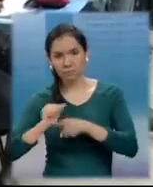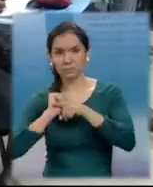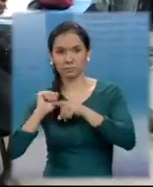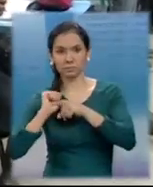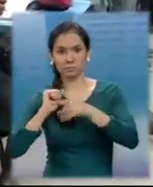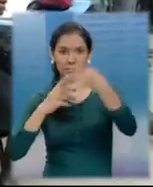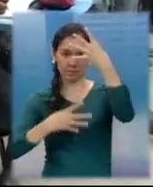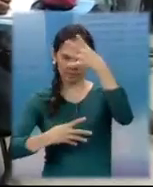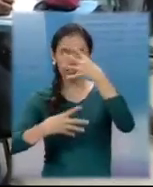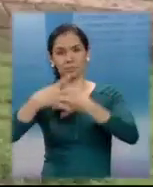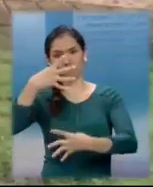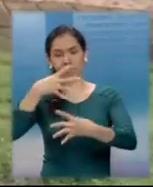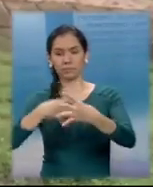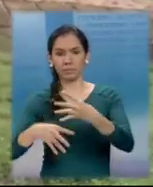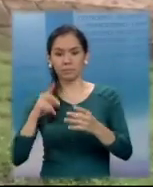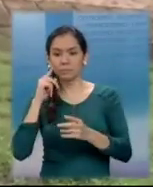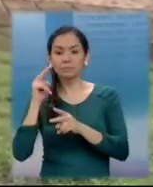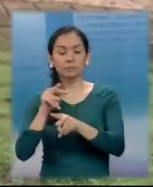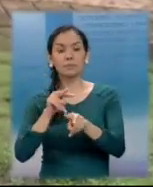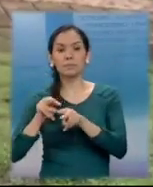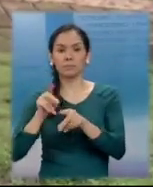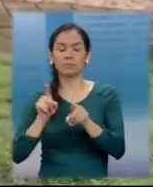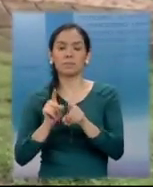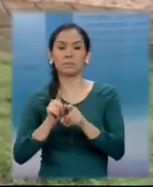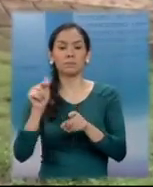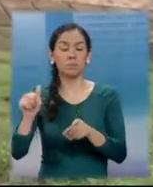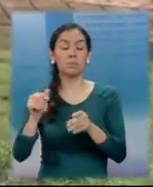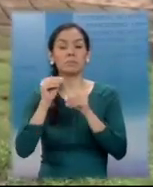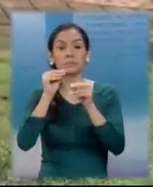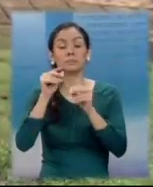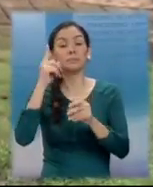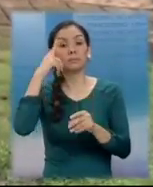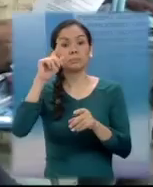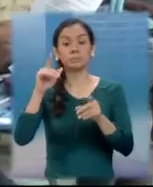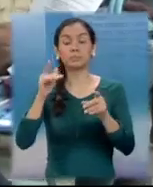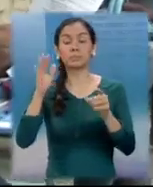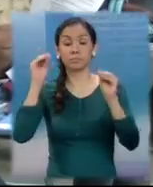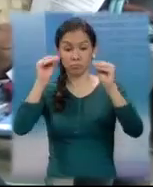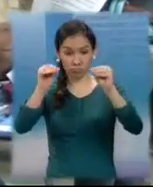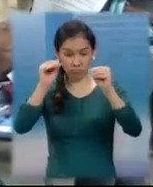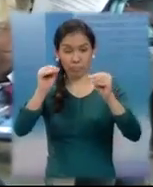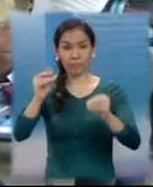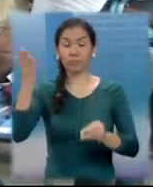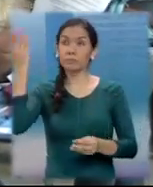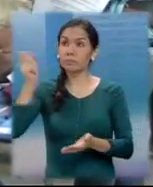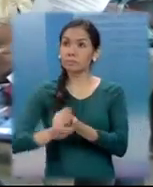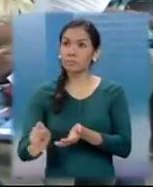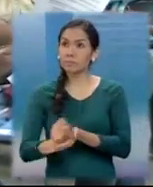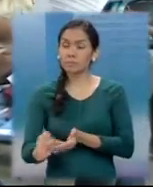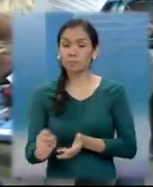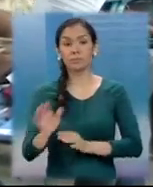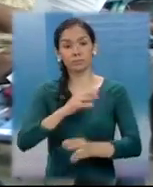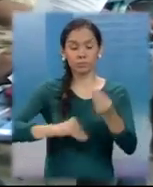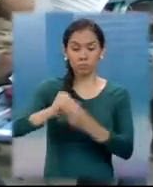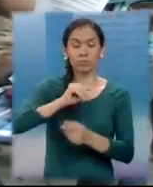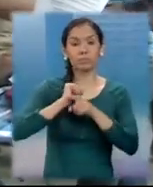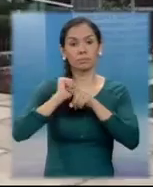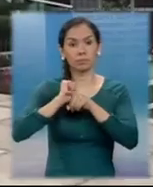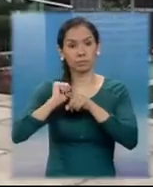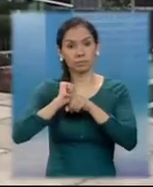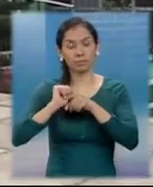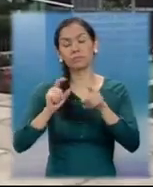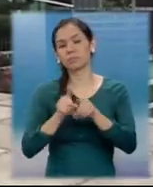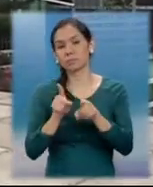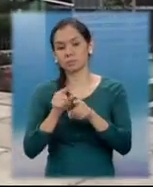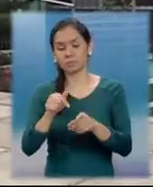práctica agrícola supervisada. Es un establecimiento teórico práctico que desde su creación ha contribuido al desarrollo